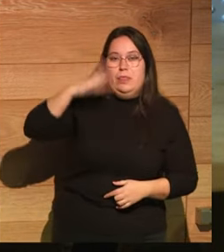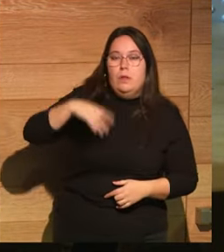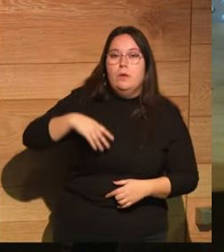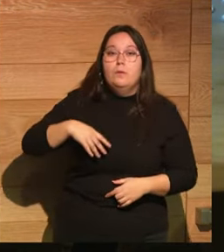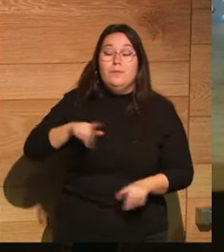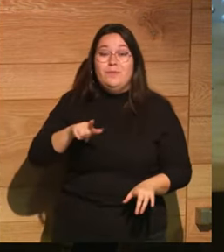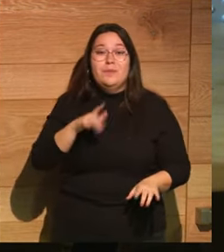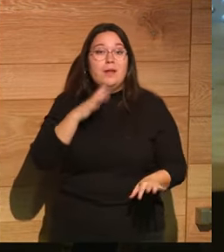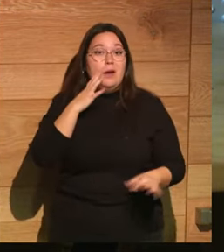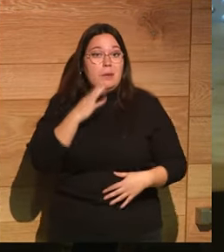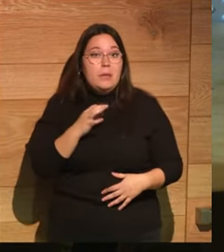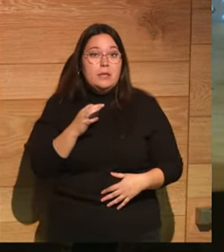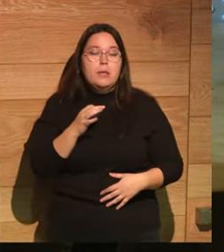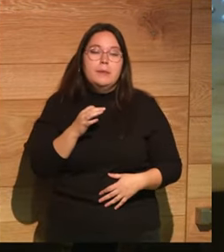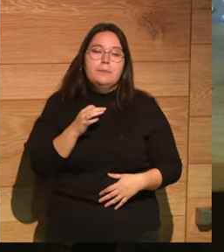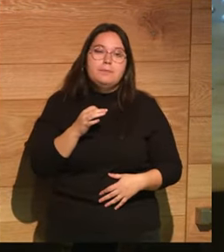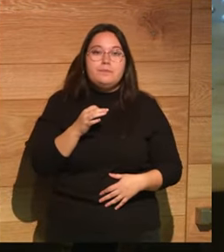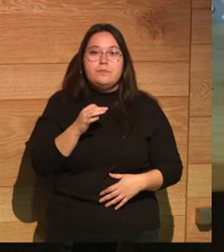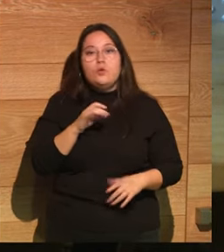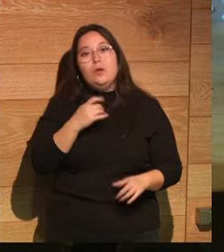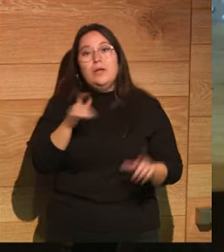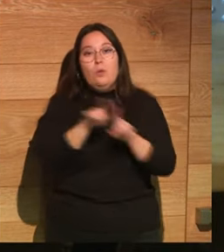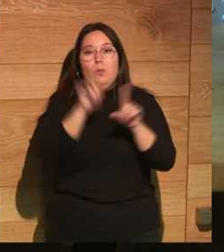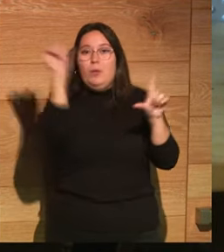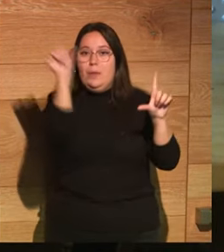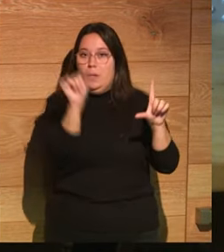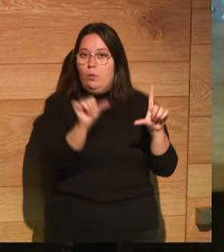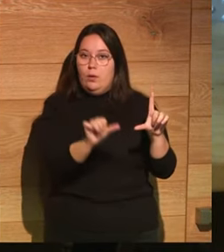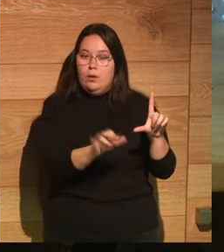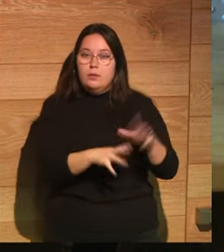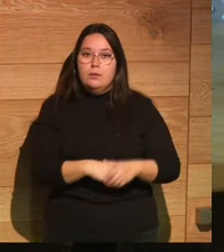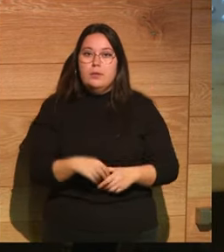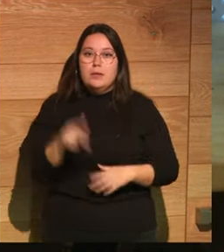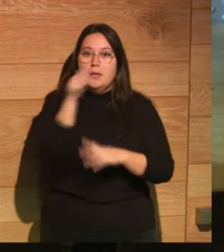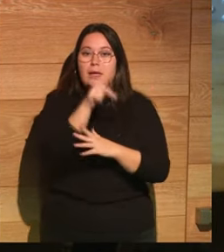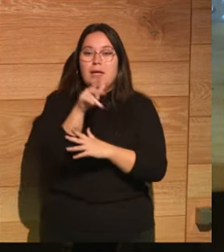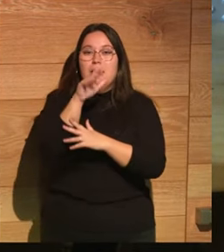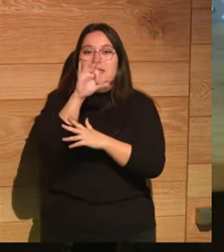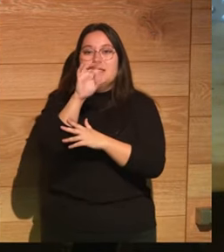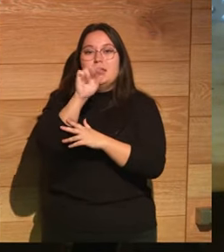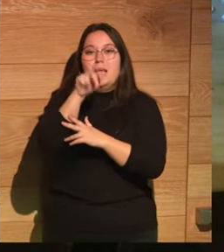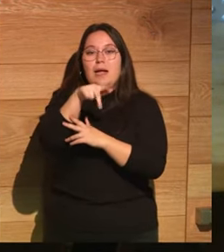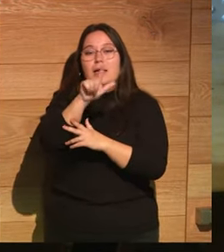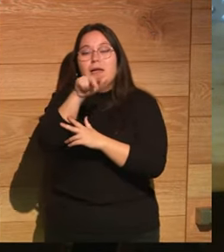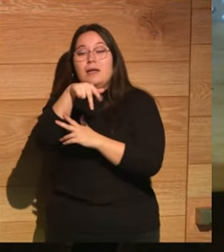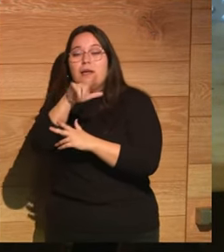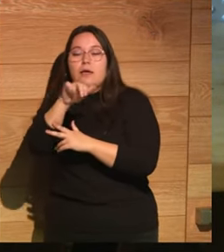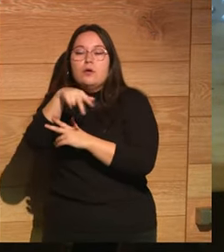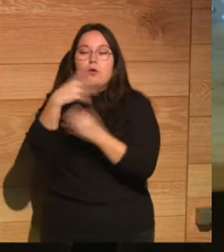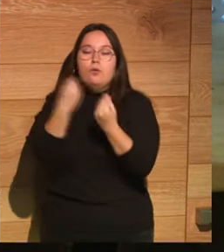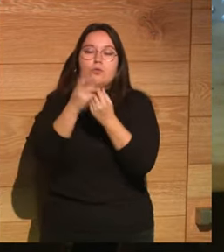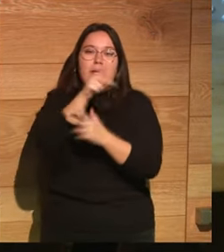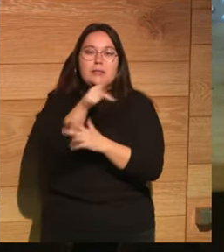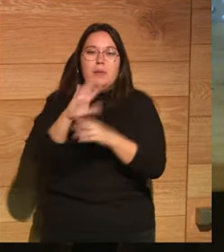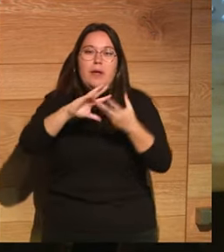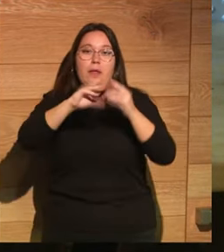y fue realmente una película que grabó Stanley Kubrick con unas cámaras que adaptaron que por eso